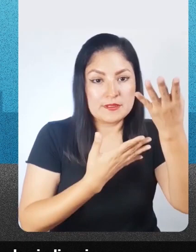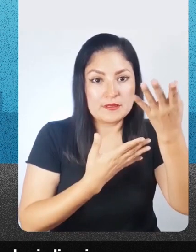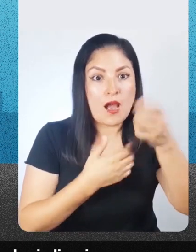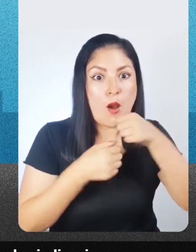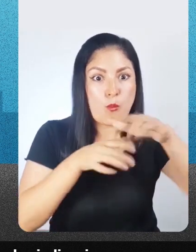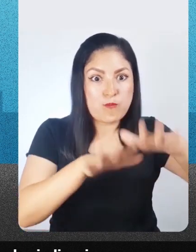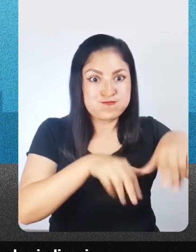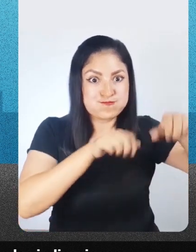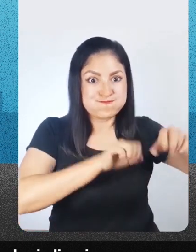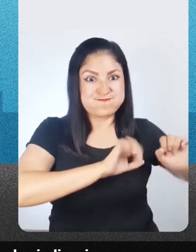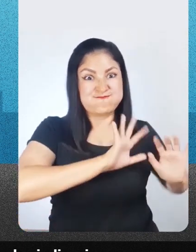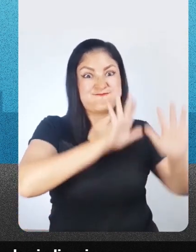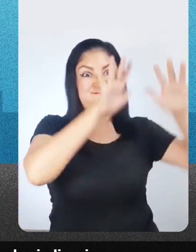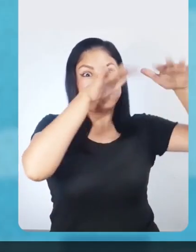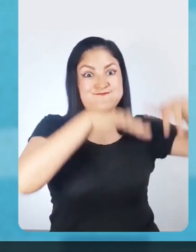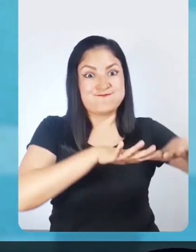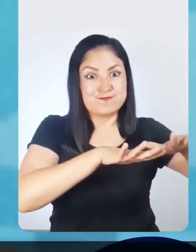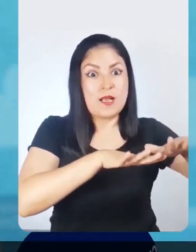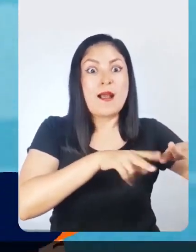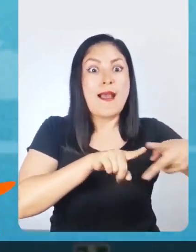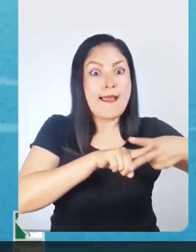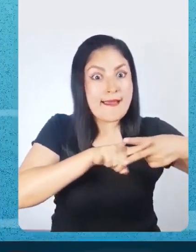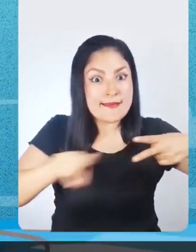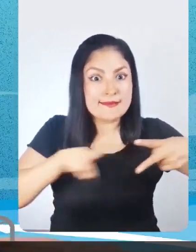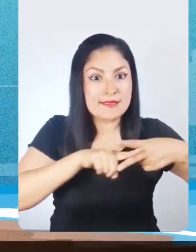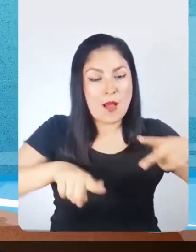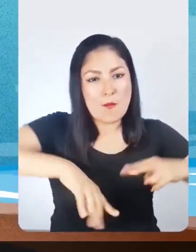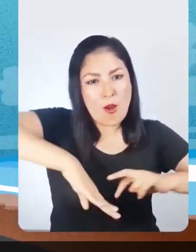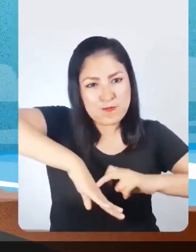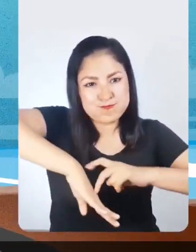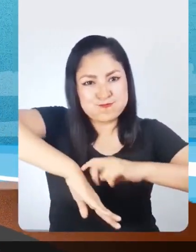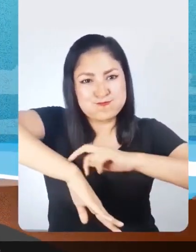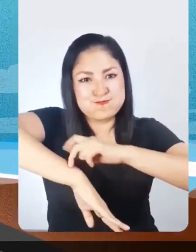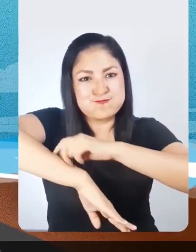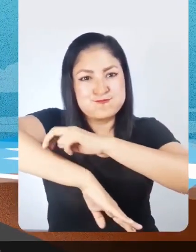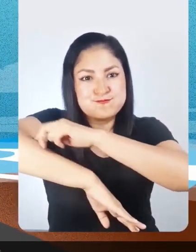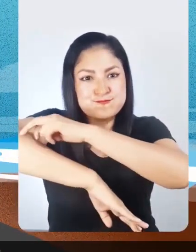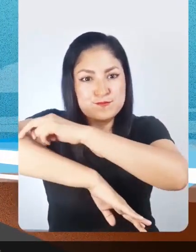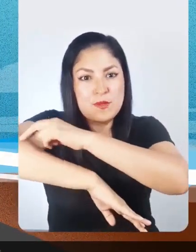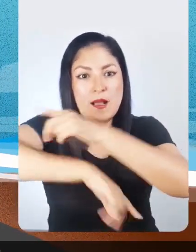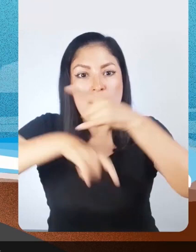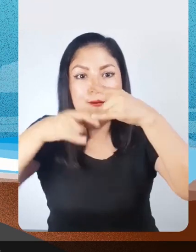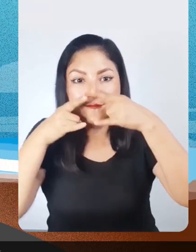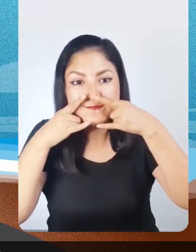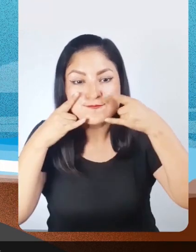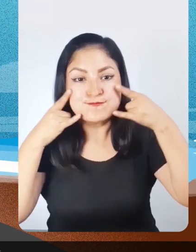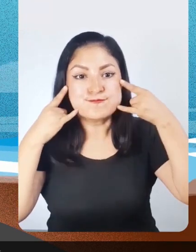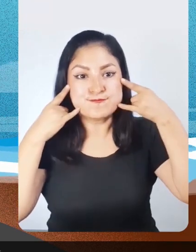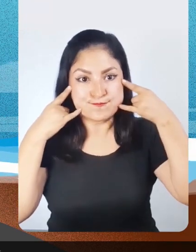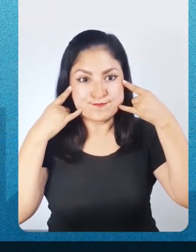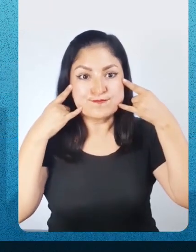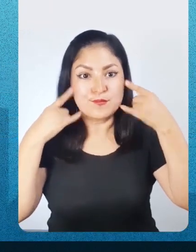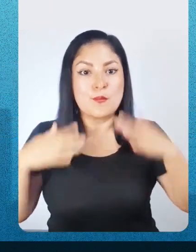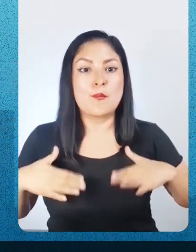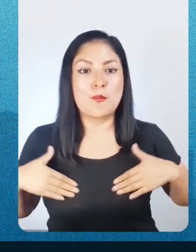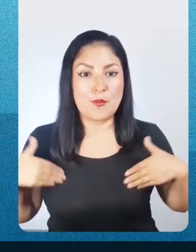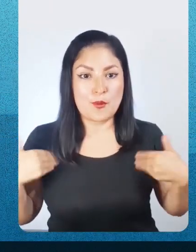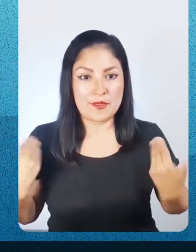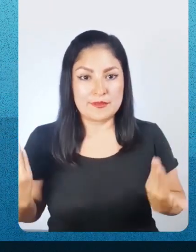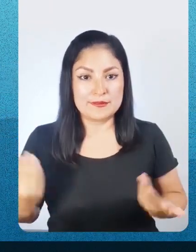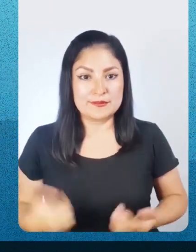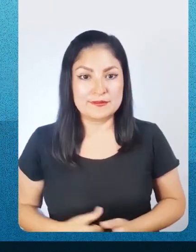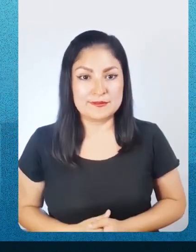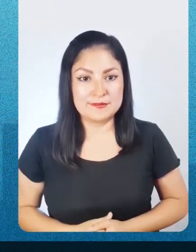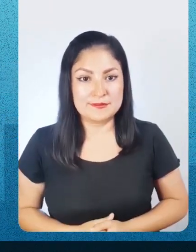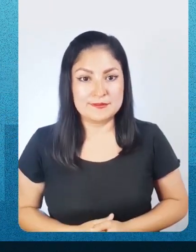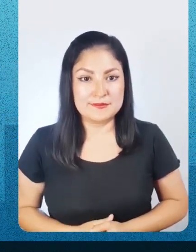hasta el fin del simulacro. En zonas expuestas a tsunami, evacúa hacia zonas altas y seguras. De ser necesario,